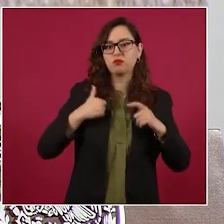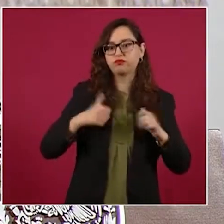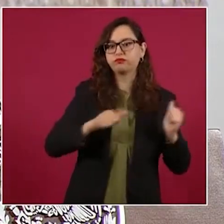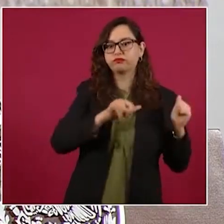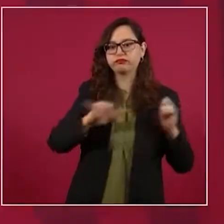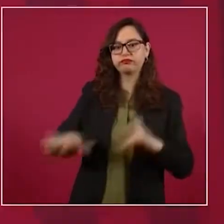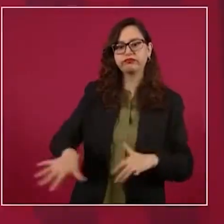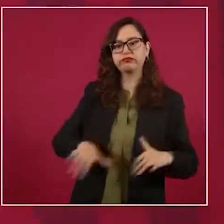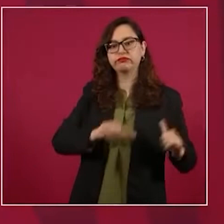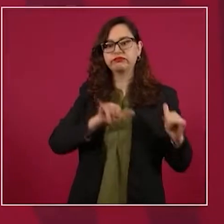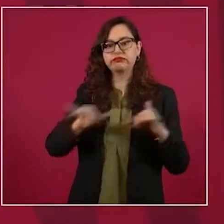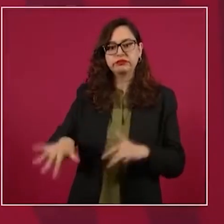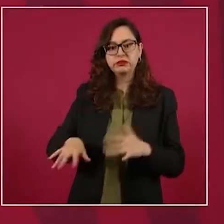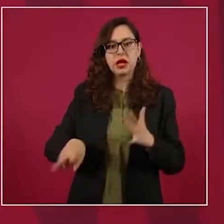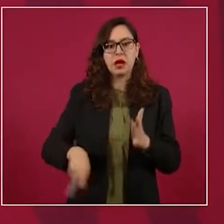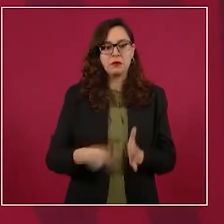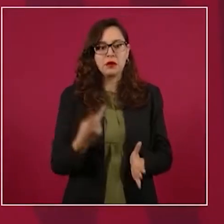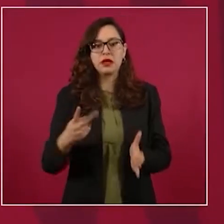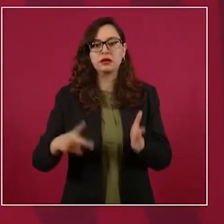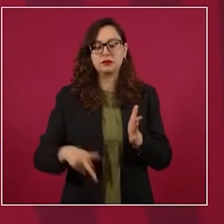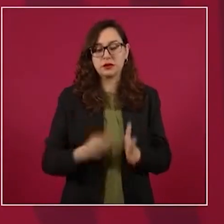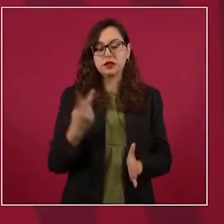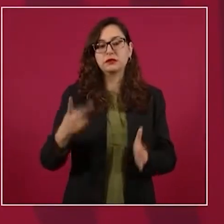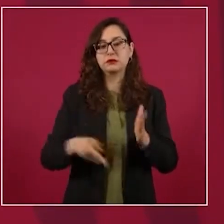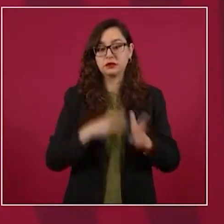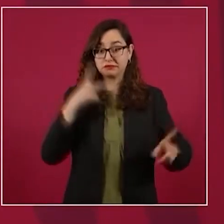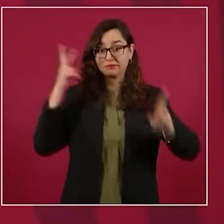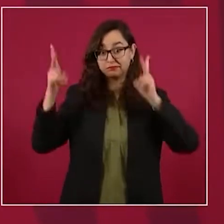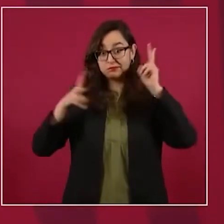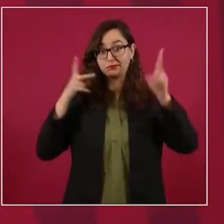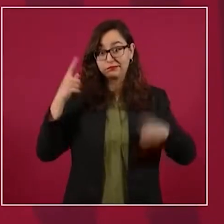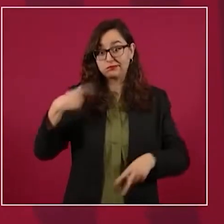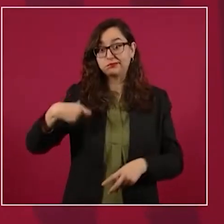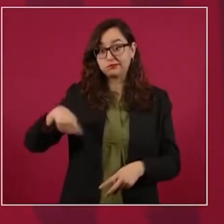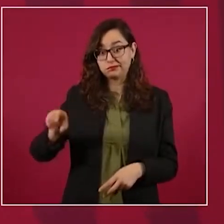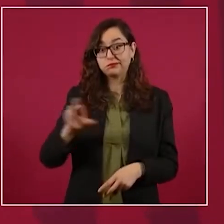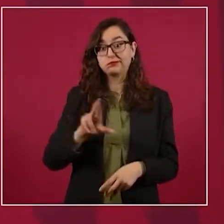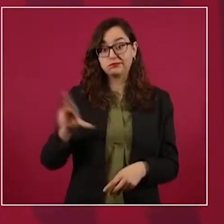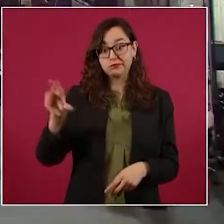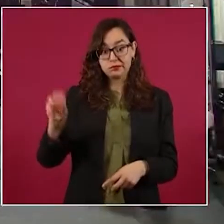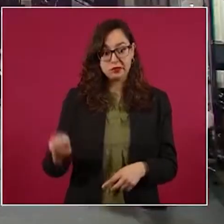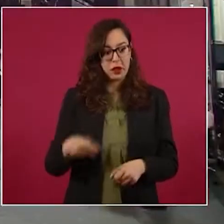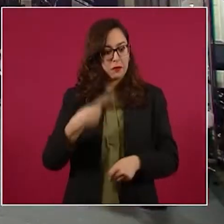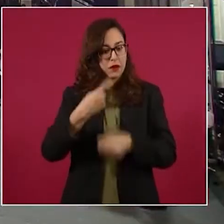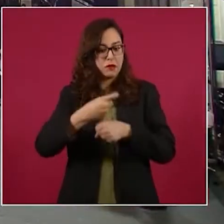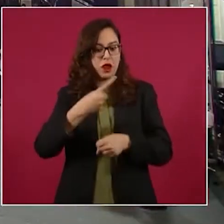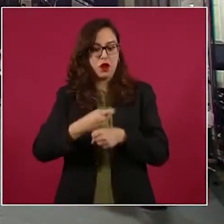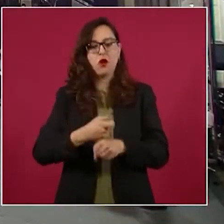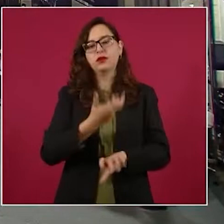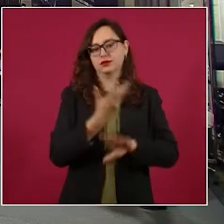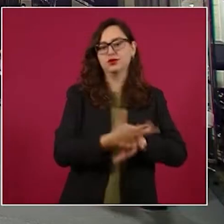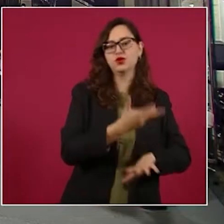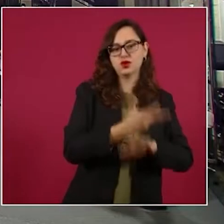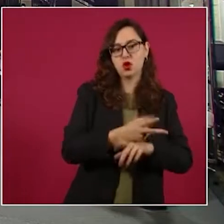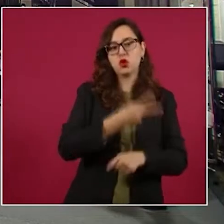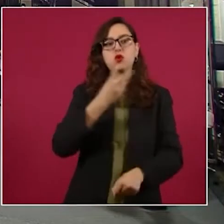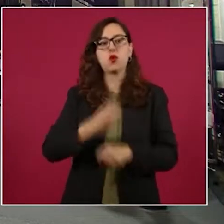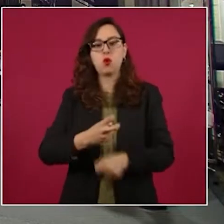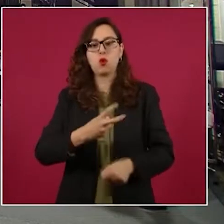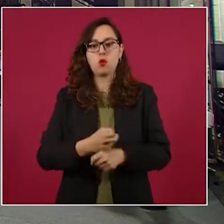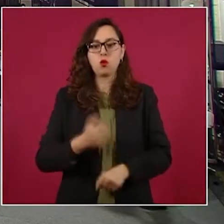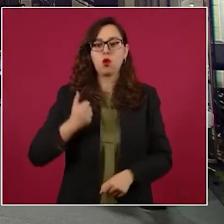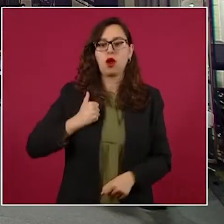más turistas que visitan Quintana Roo después de este país Unidos. Entonces,